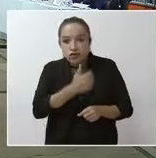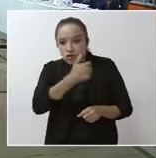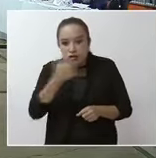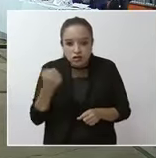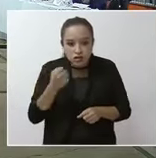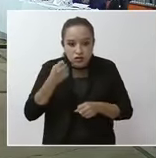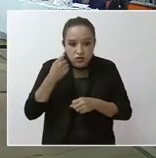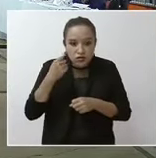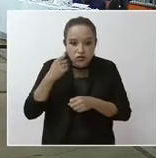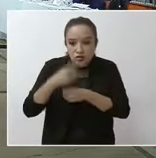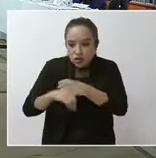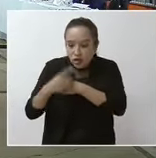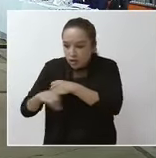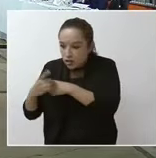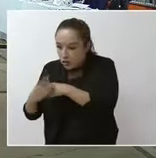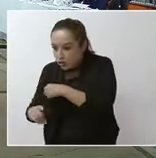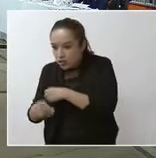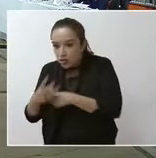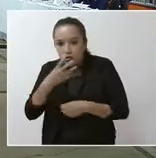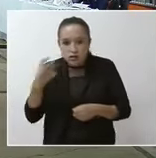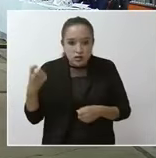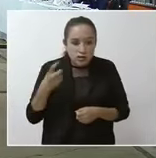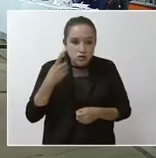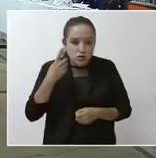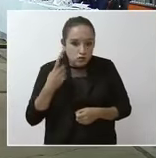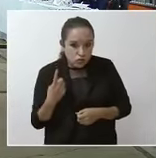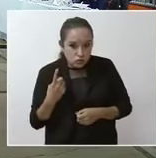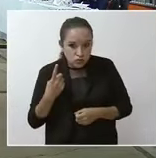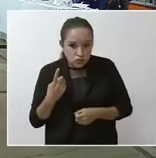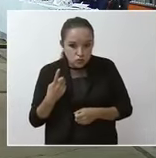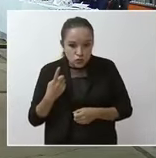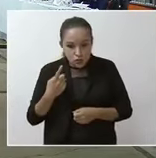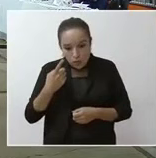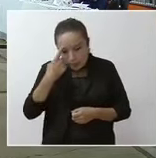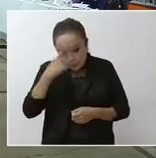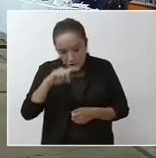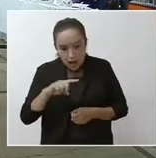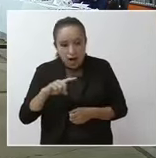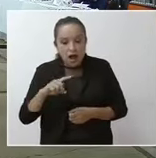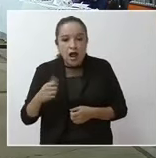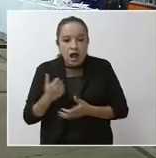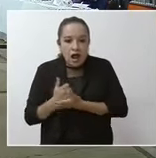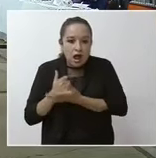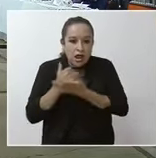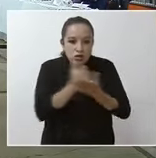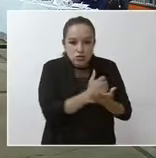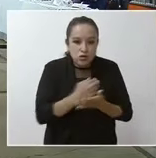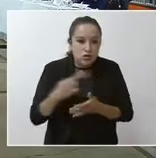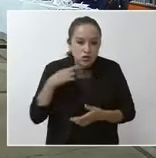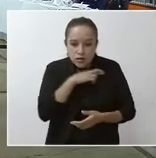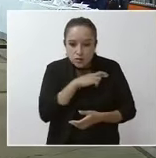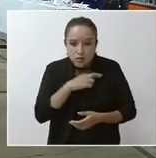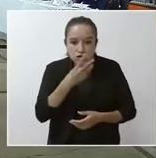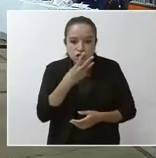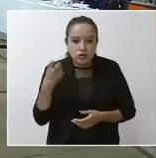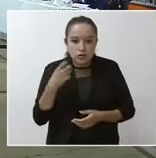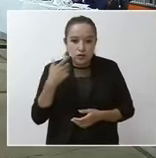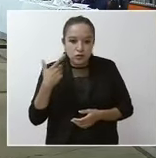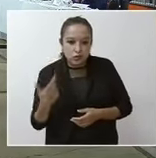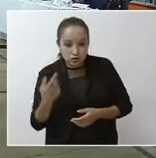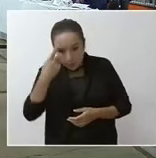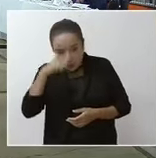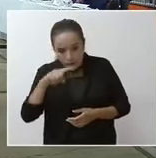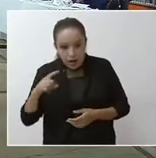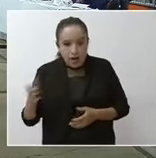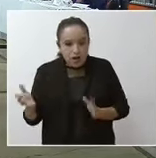federal como estatal. 301 son de apoyos parciales inmediatos y 307 para reconstrucción. Para